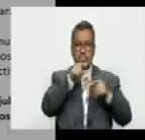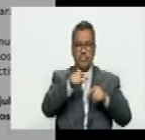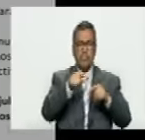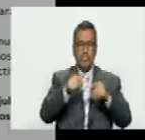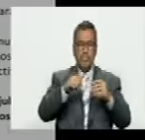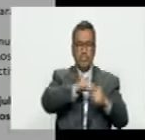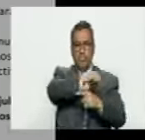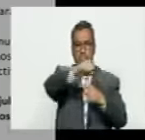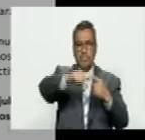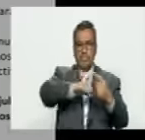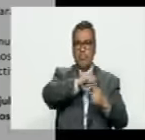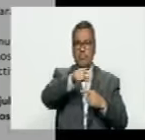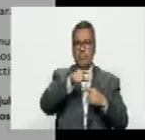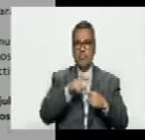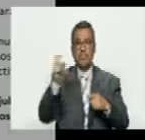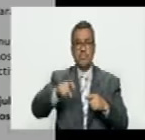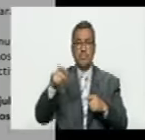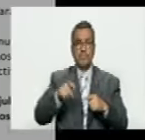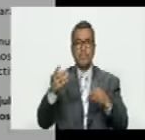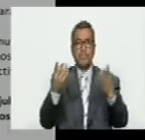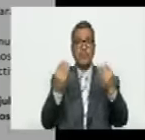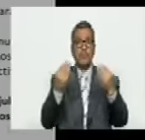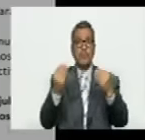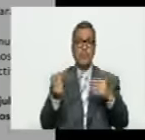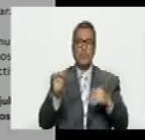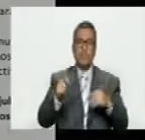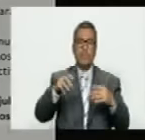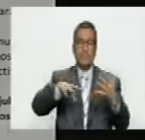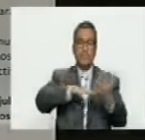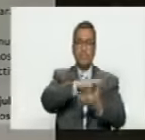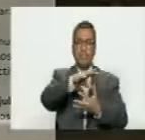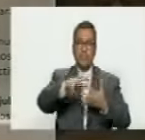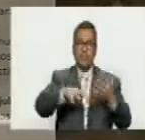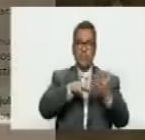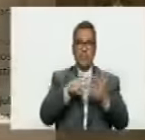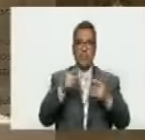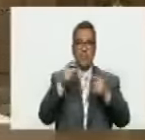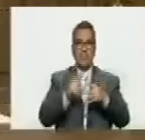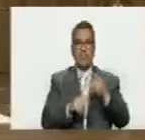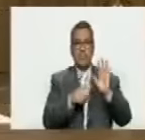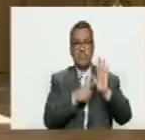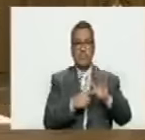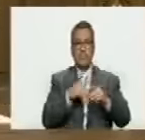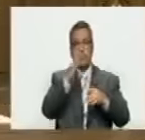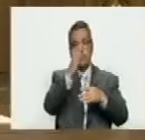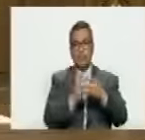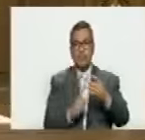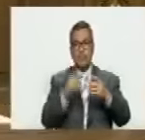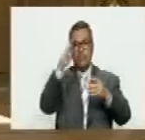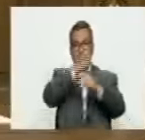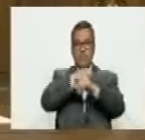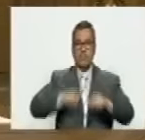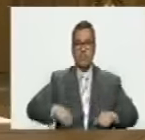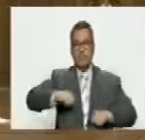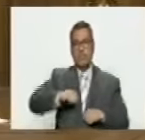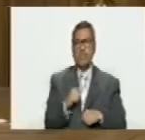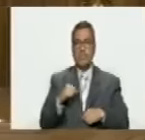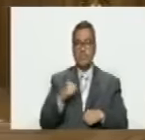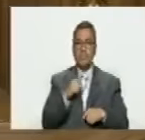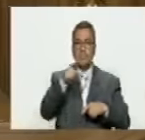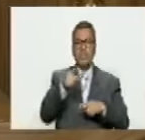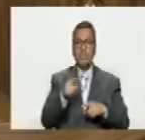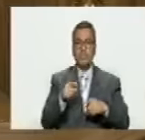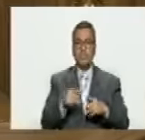ambiente es decir se necesita mucha mucha violencia para que los cuadros medios de la fuerza armada y la policía se